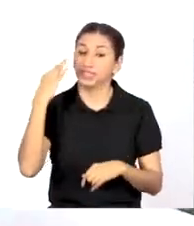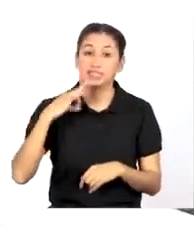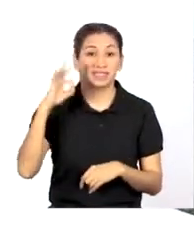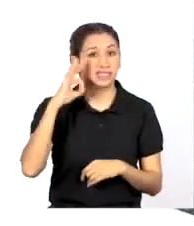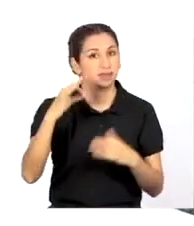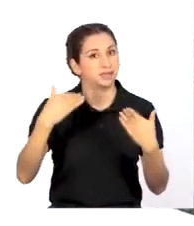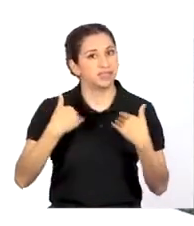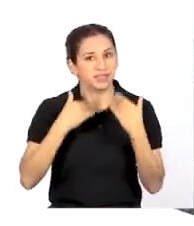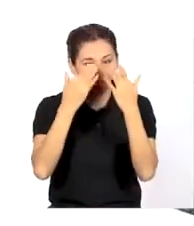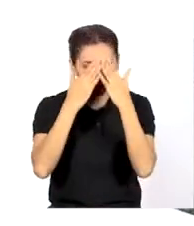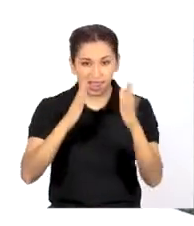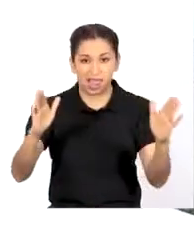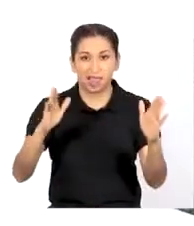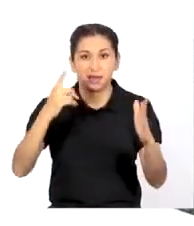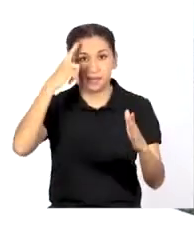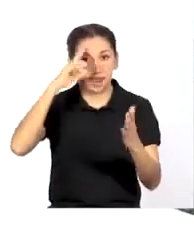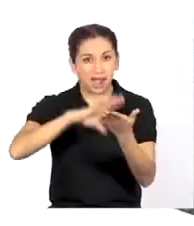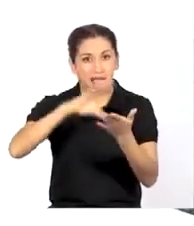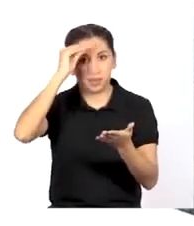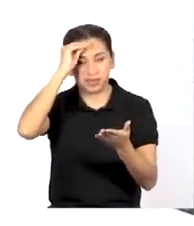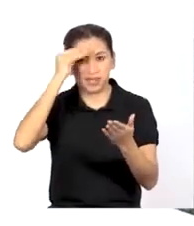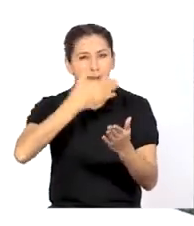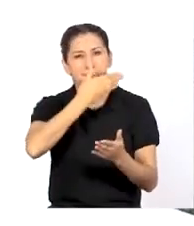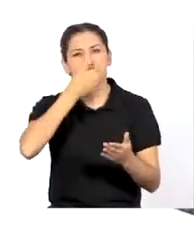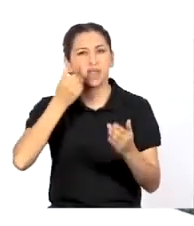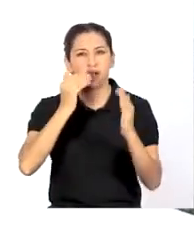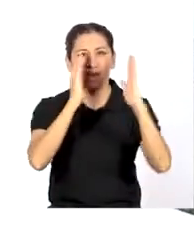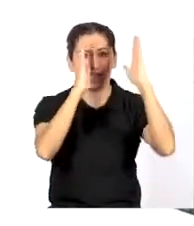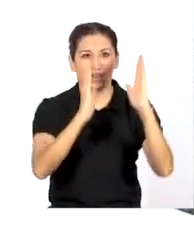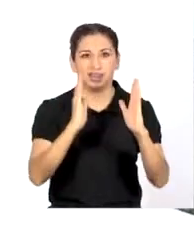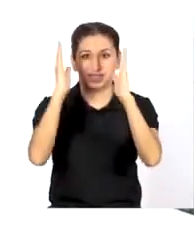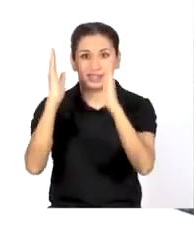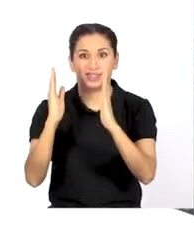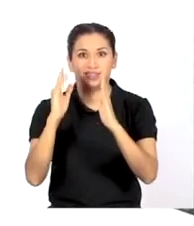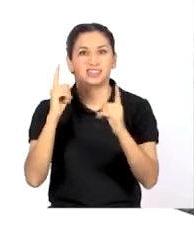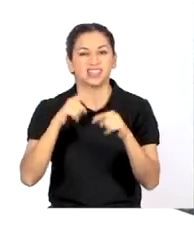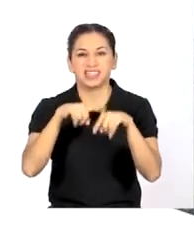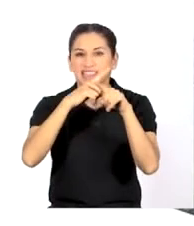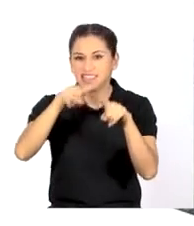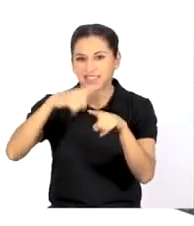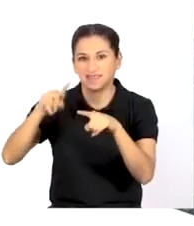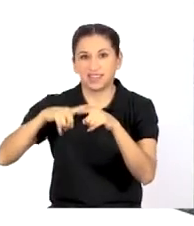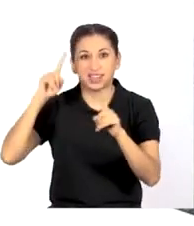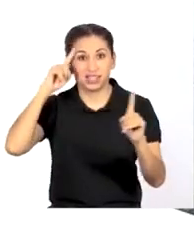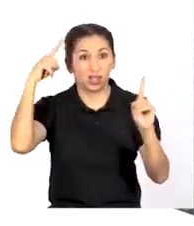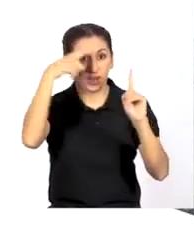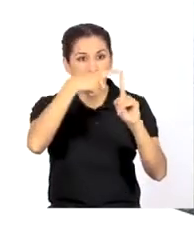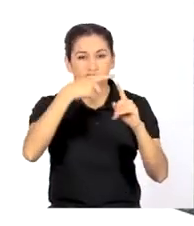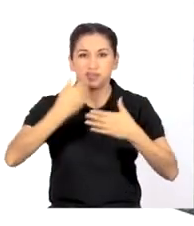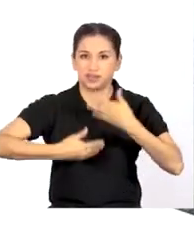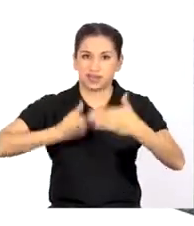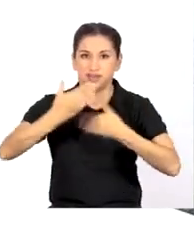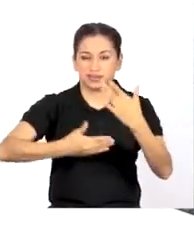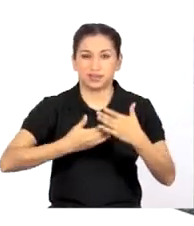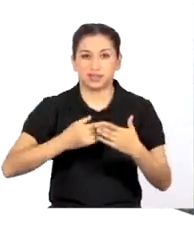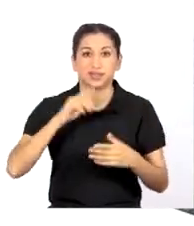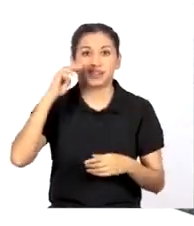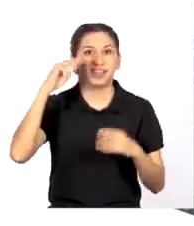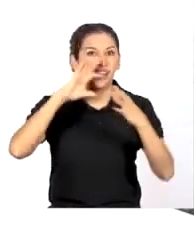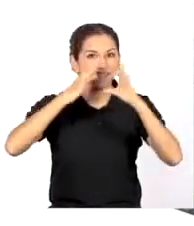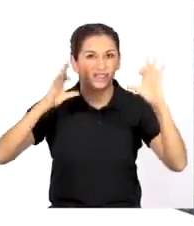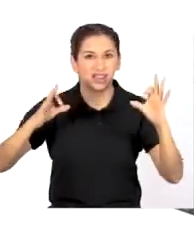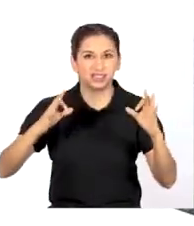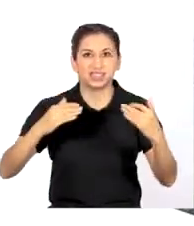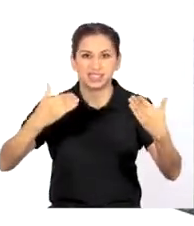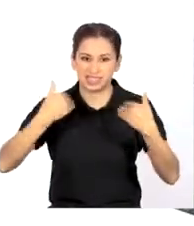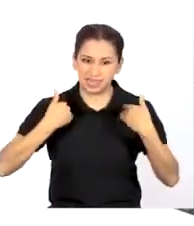Siempre habrá campo para aprender y mejorar nuestros esquemas para que estos se adecúen a los retos que tenemos por delante. La